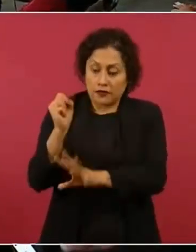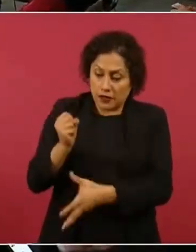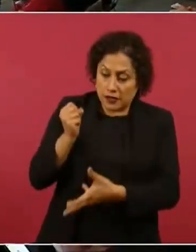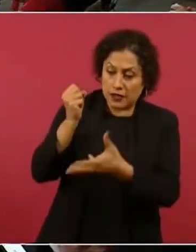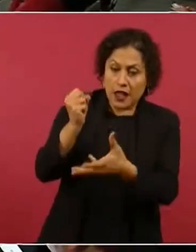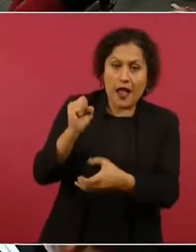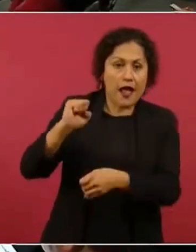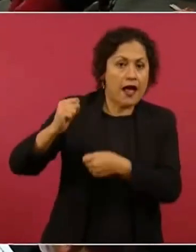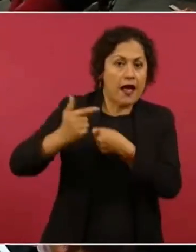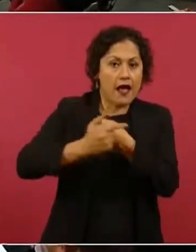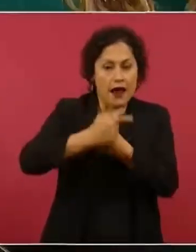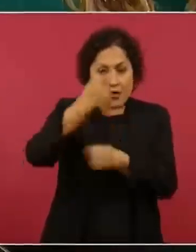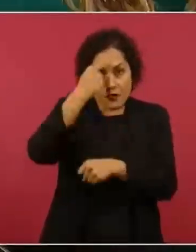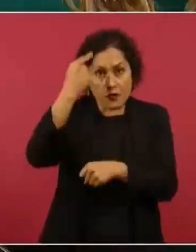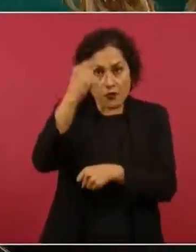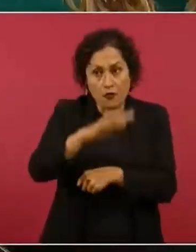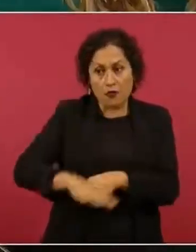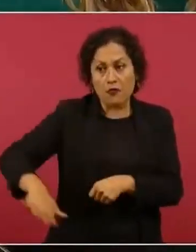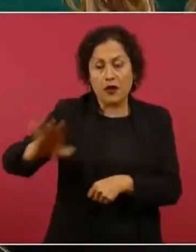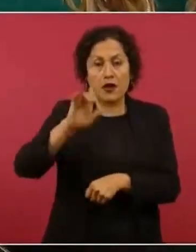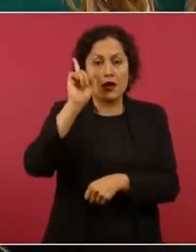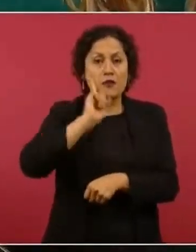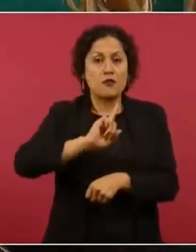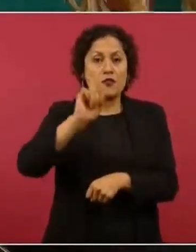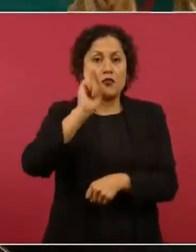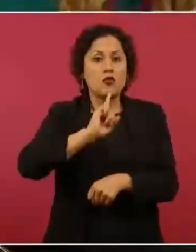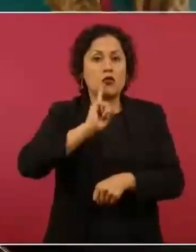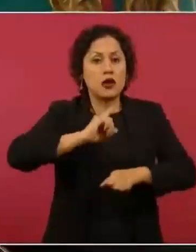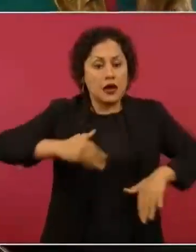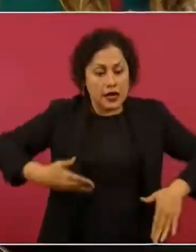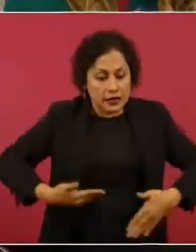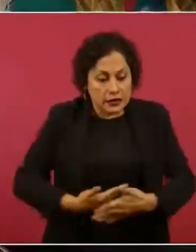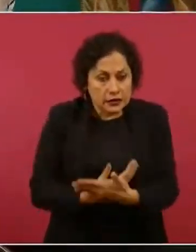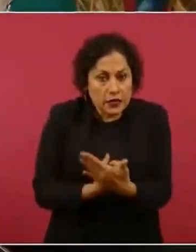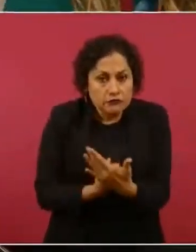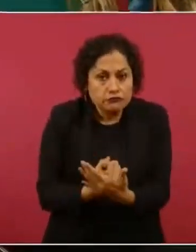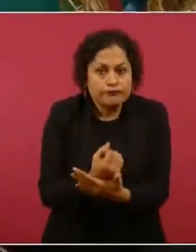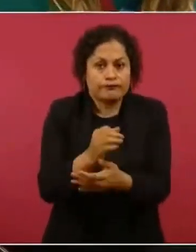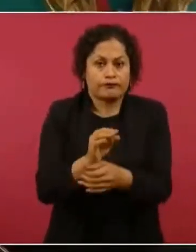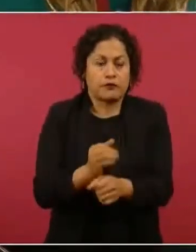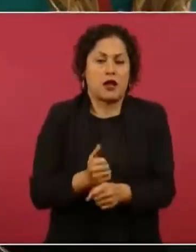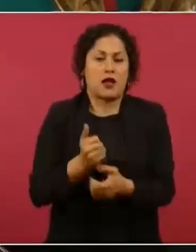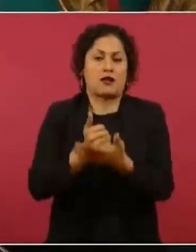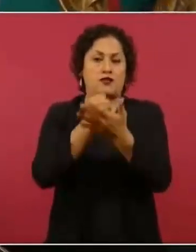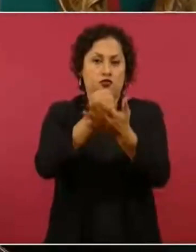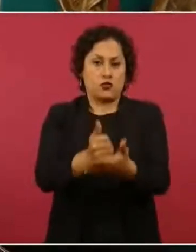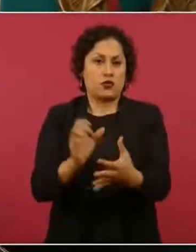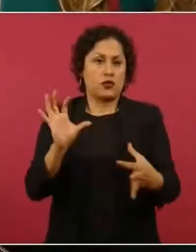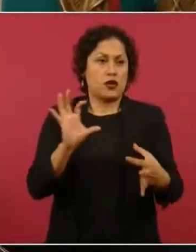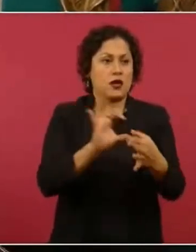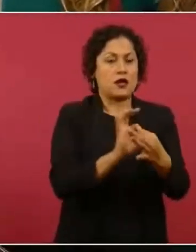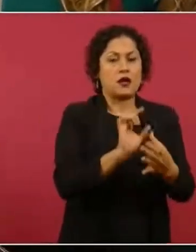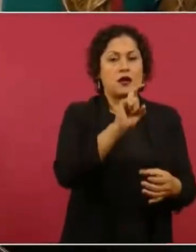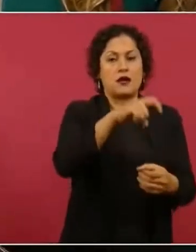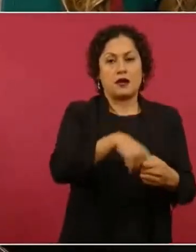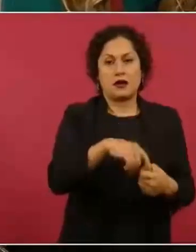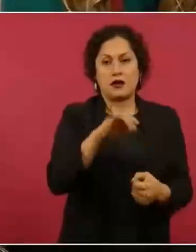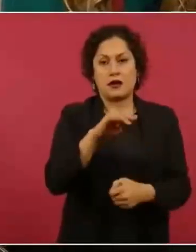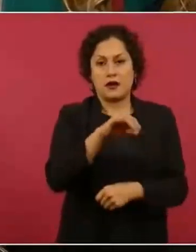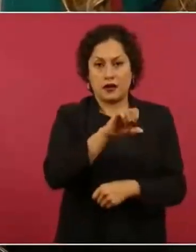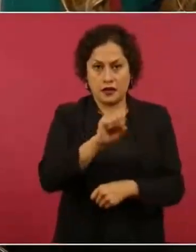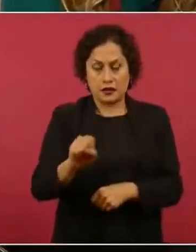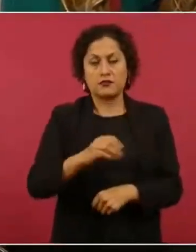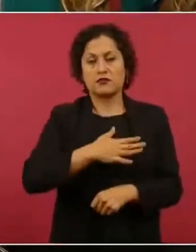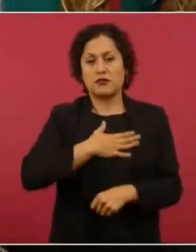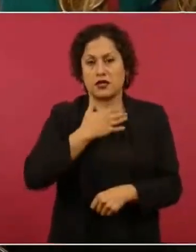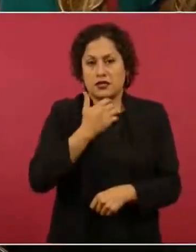un sueldo digno para las parteras tradicionales adscritas a las clínicas del INBienestar. ¿Cómo es